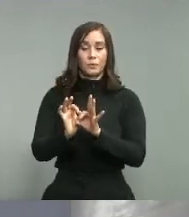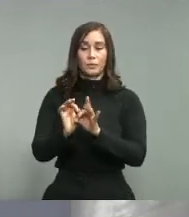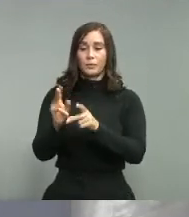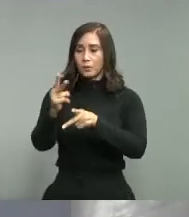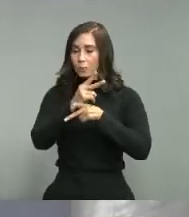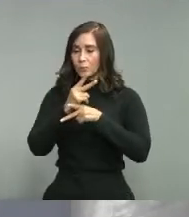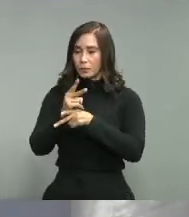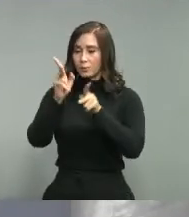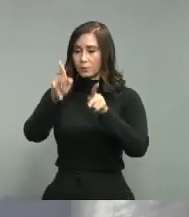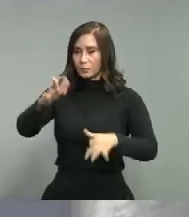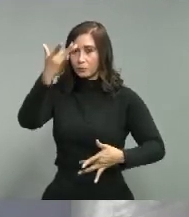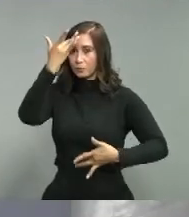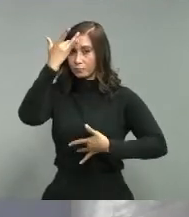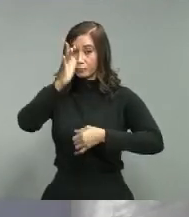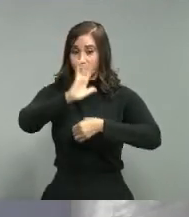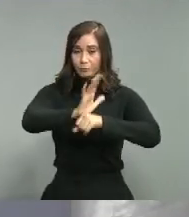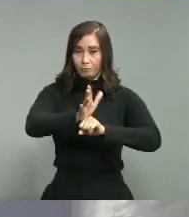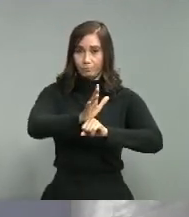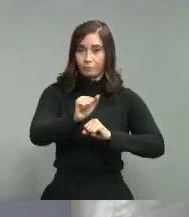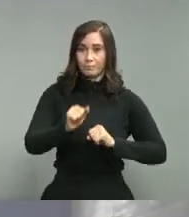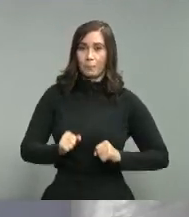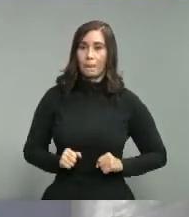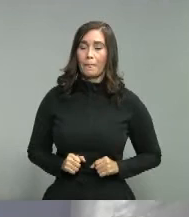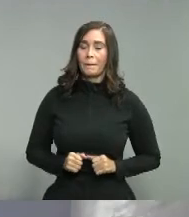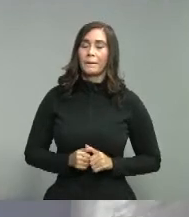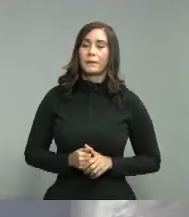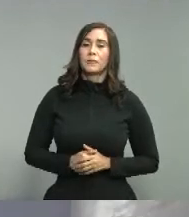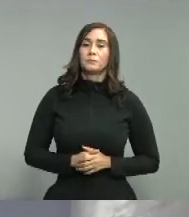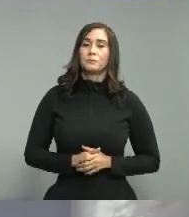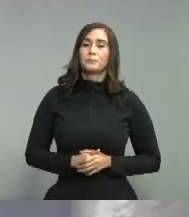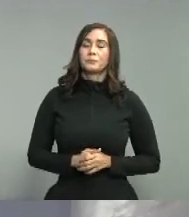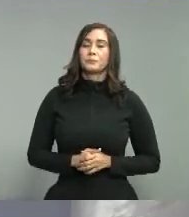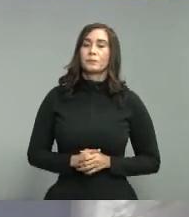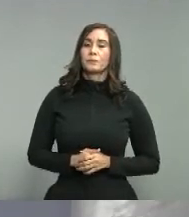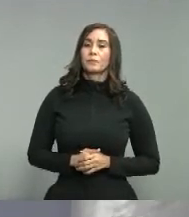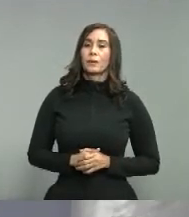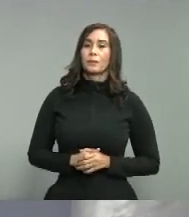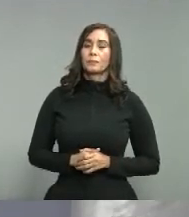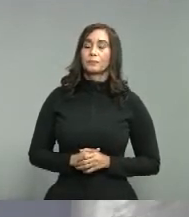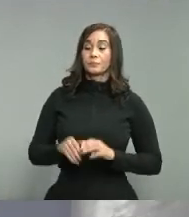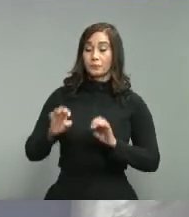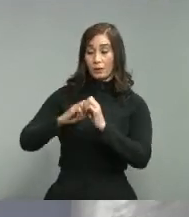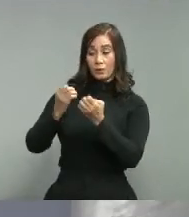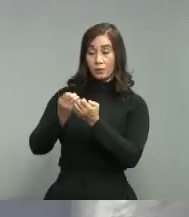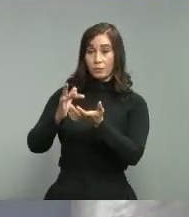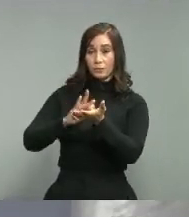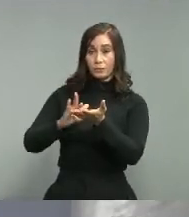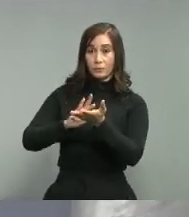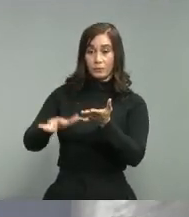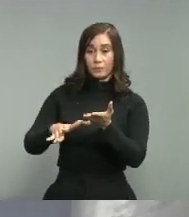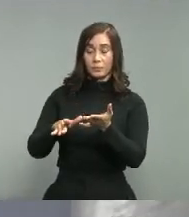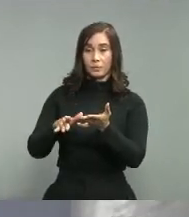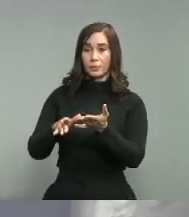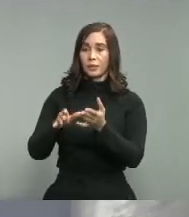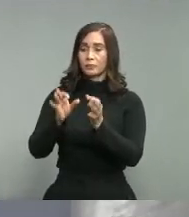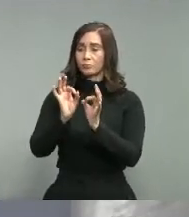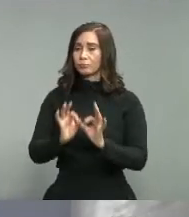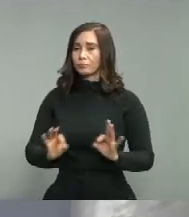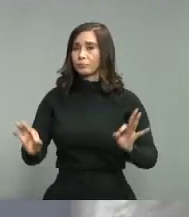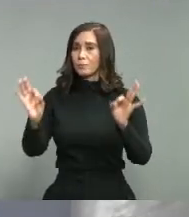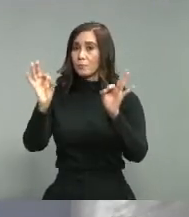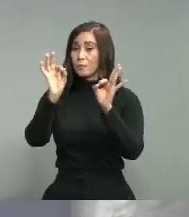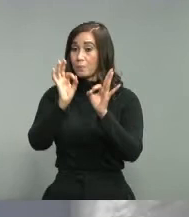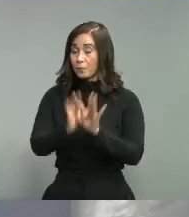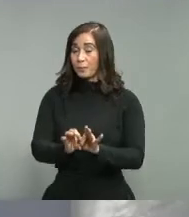cuidado del paciente. Sin esta asistencia, sin este personal, la salud